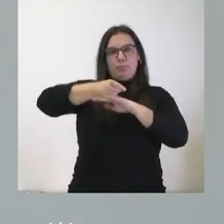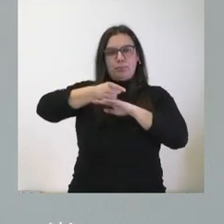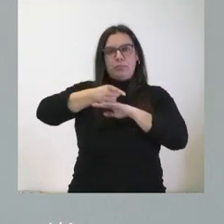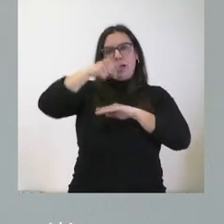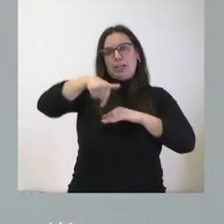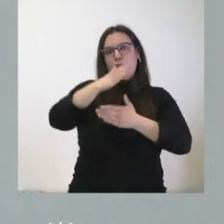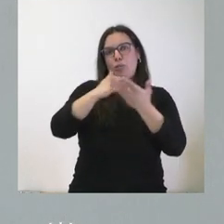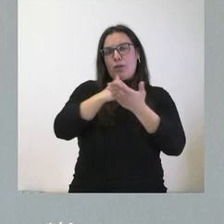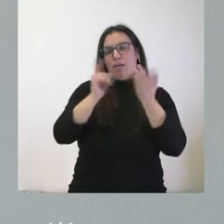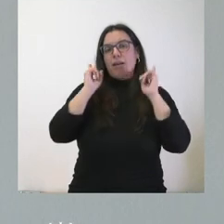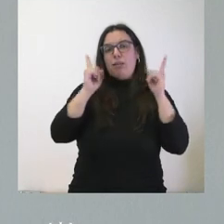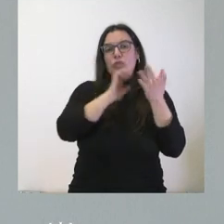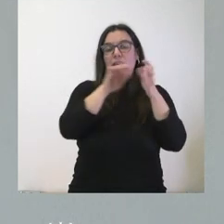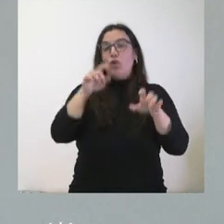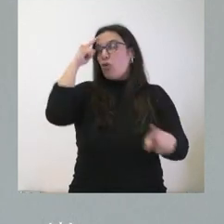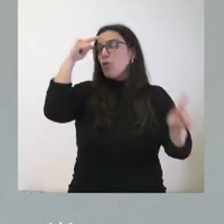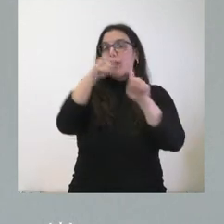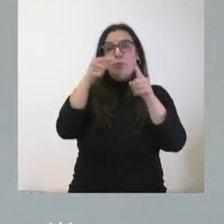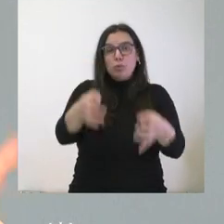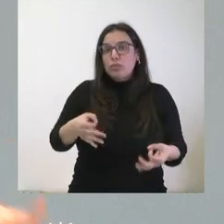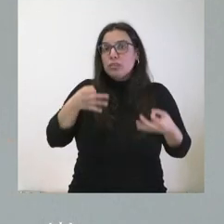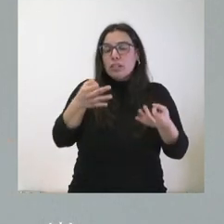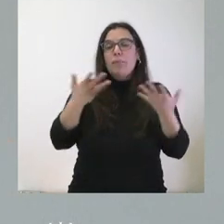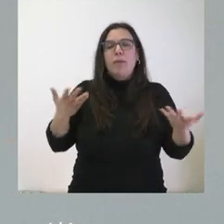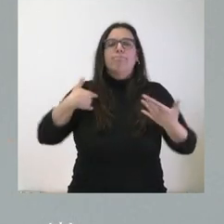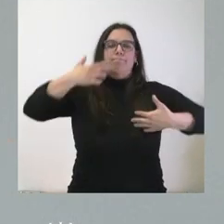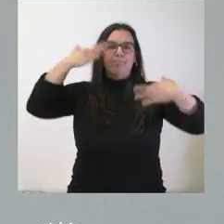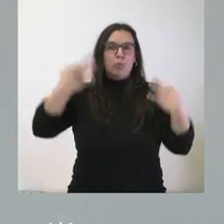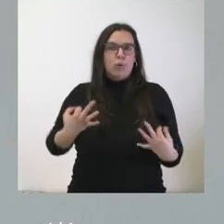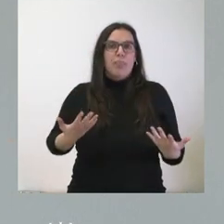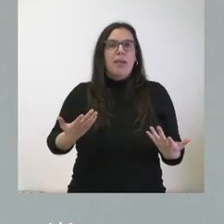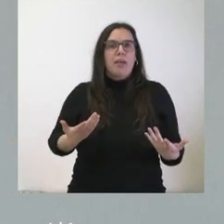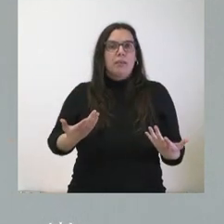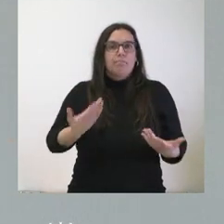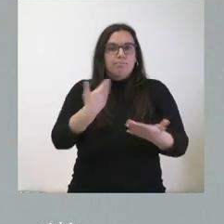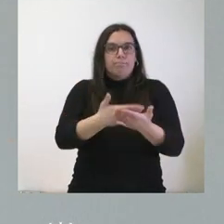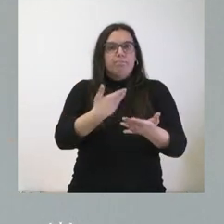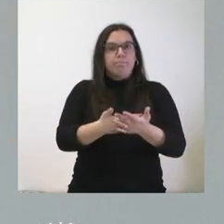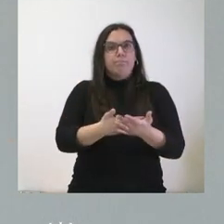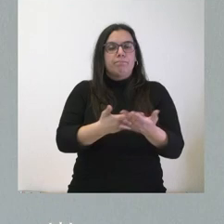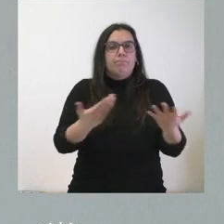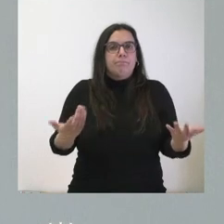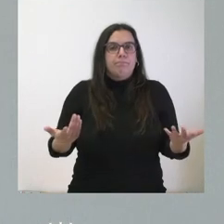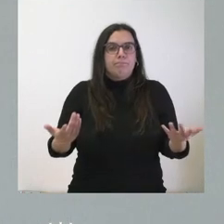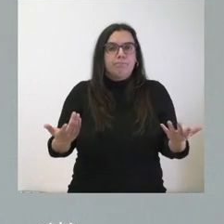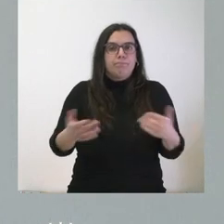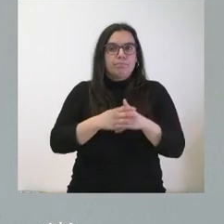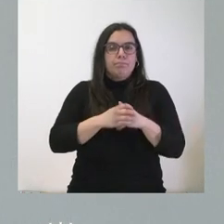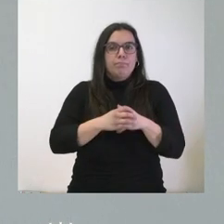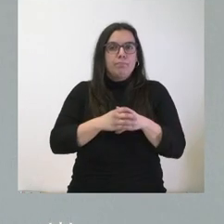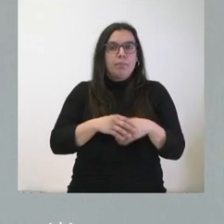en el caso de Castilla y León. Todo ello con la finalidad, como les digo, de garantizar la seguridad jurídica y de